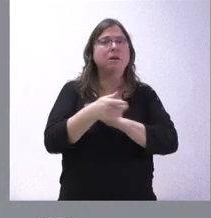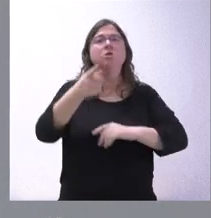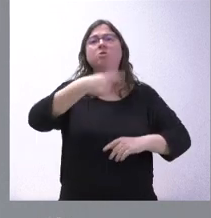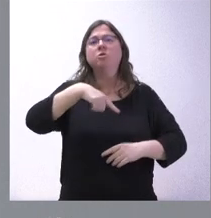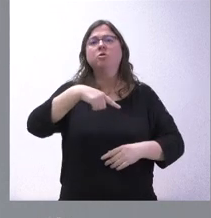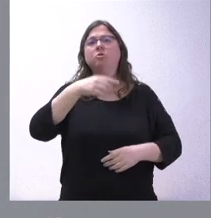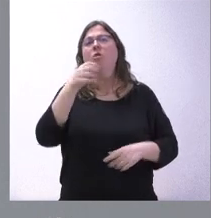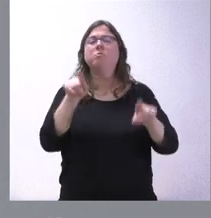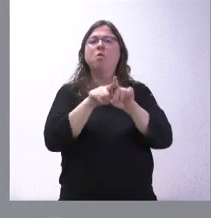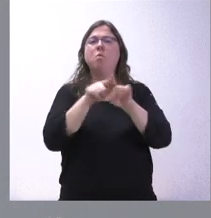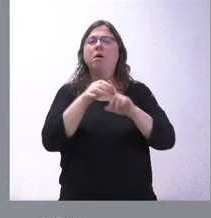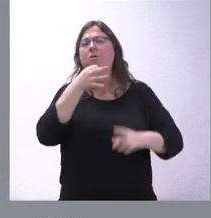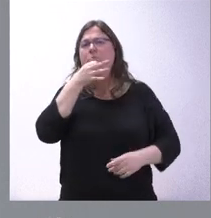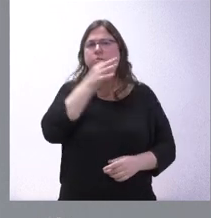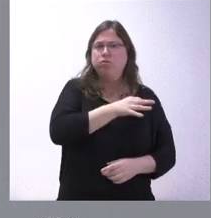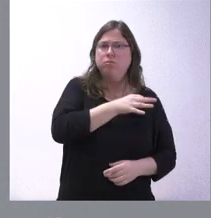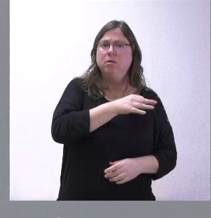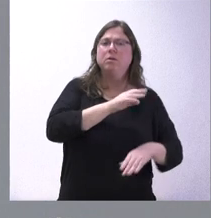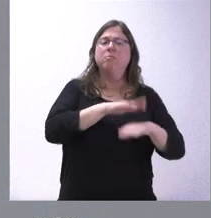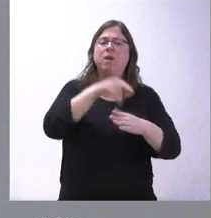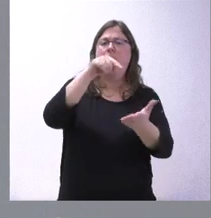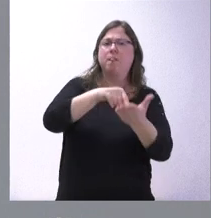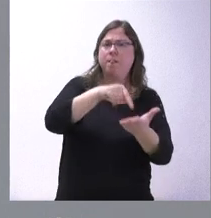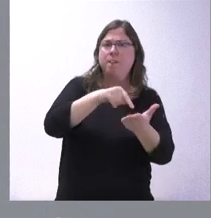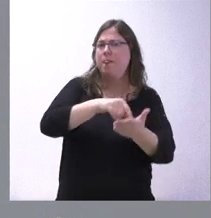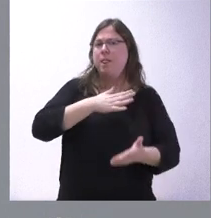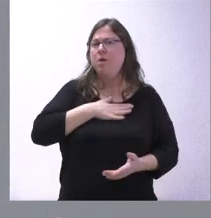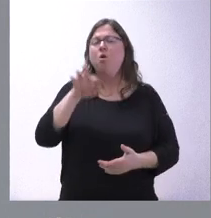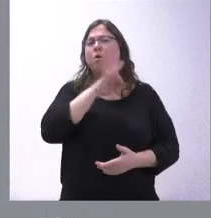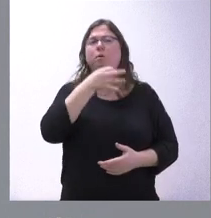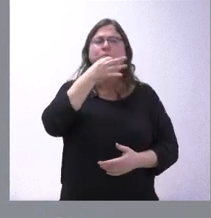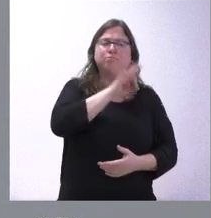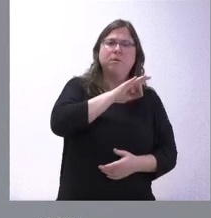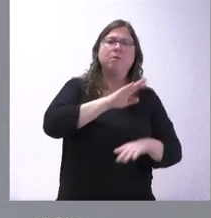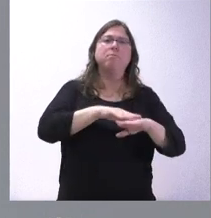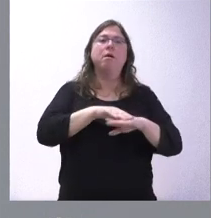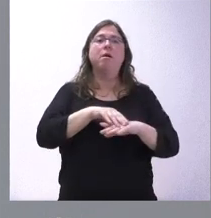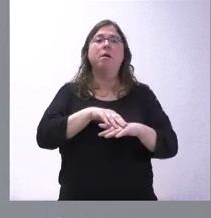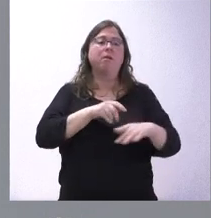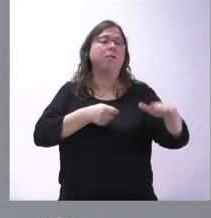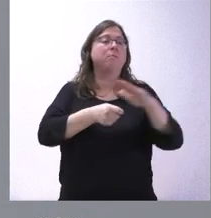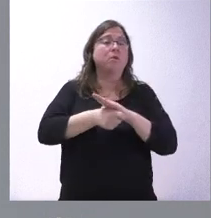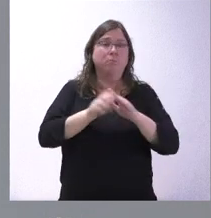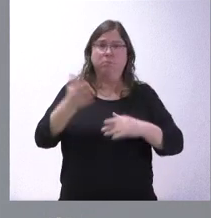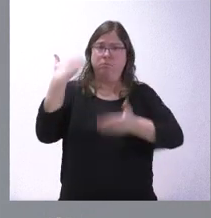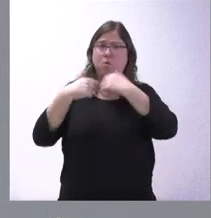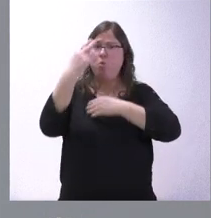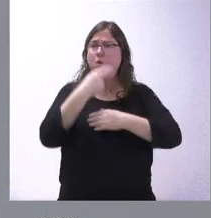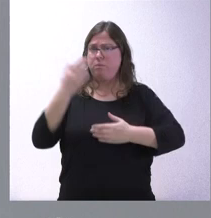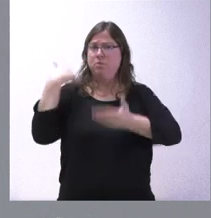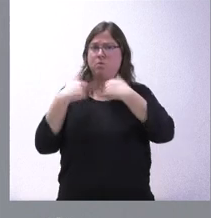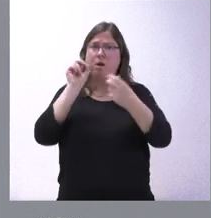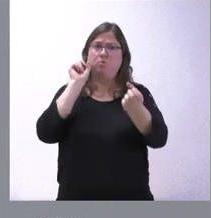renunciemos a esa reivindicación o que renunciemos a considerar que esto se va a invertir, porque fue un compromiso que se hizo en su momento,